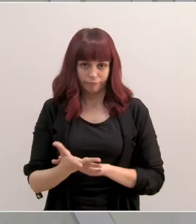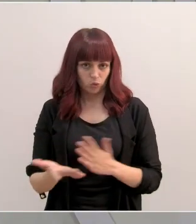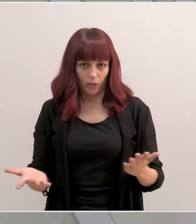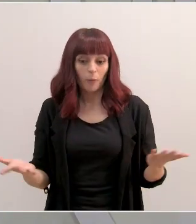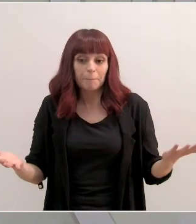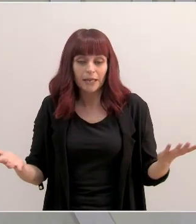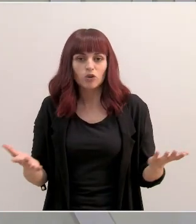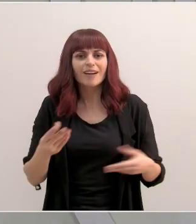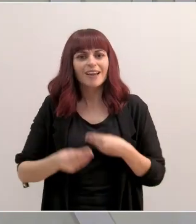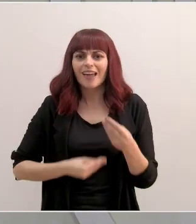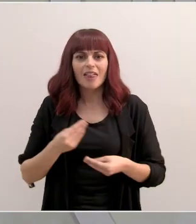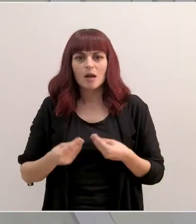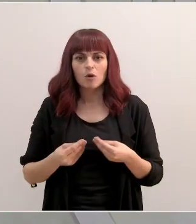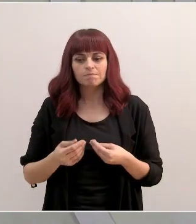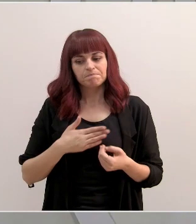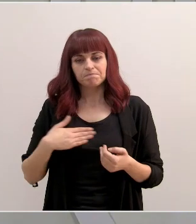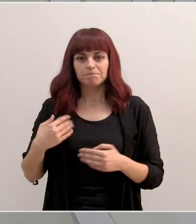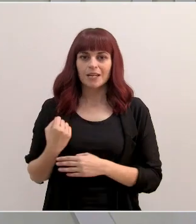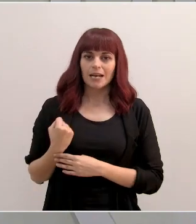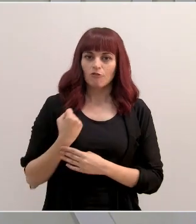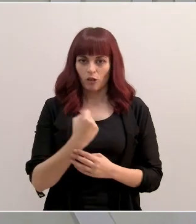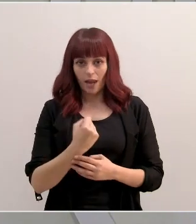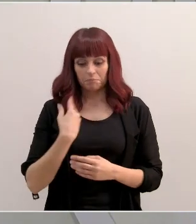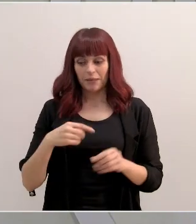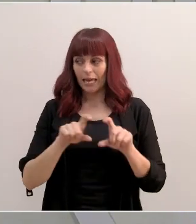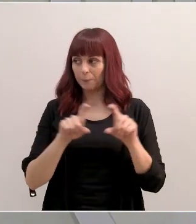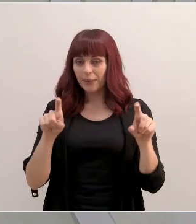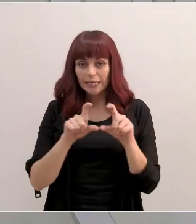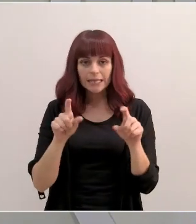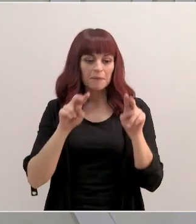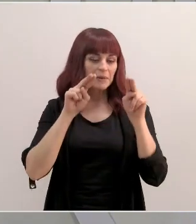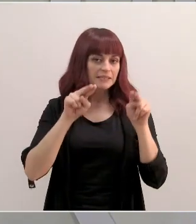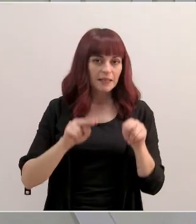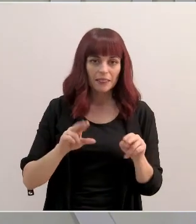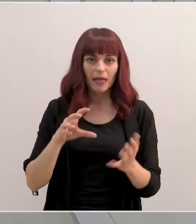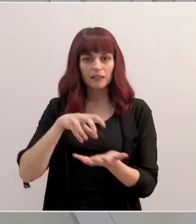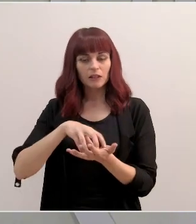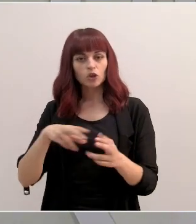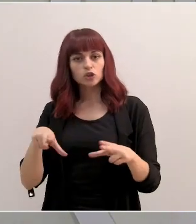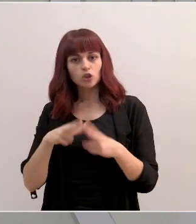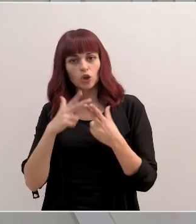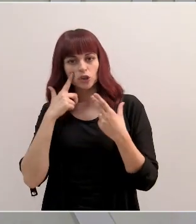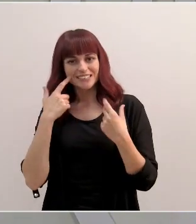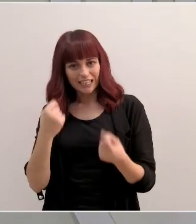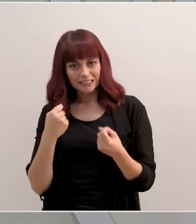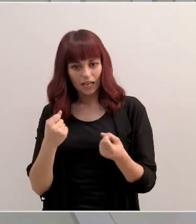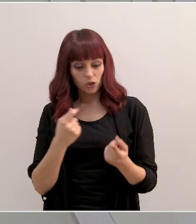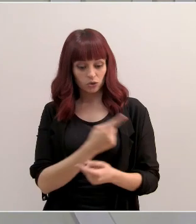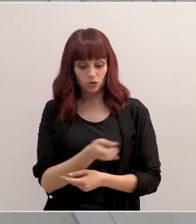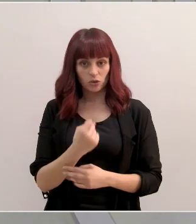pero en cualquier caso lo que hacemos es reforzar, sobre todo a las empresas, a las residencias, a los centros sociosanitarios, pues que